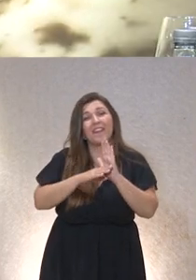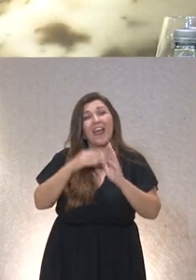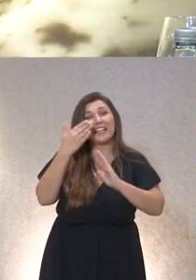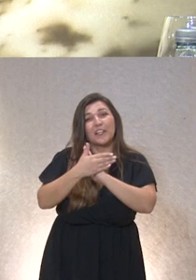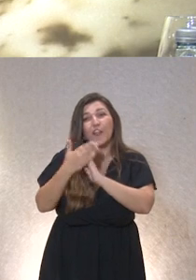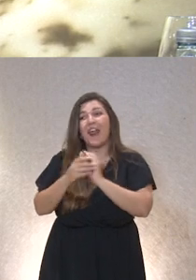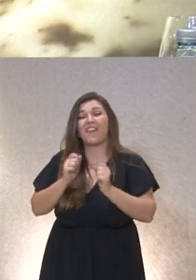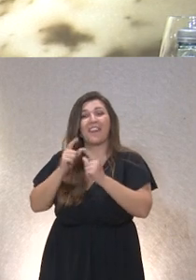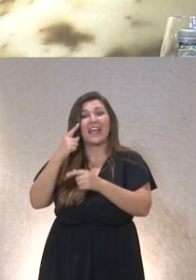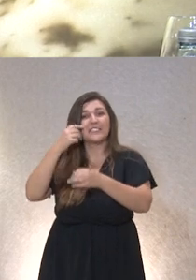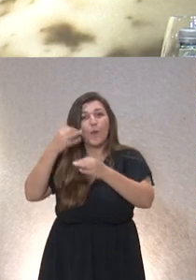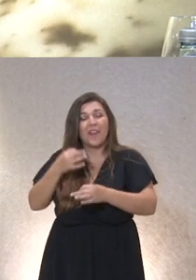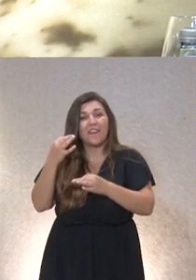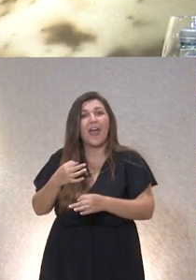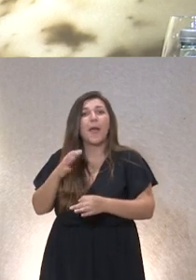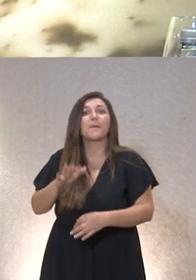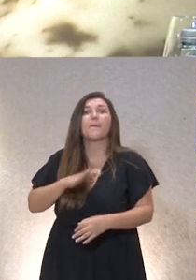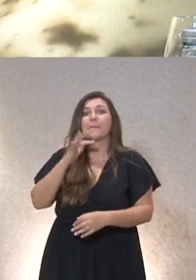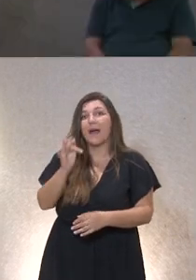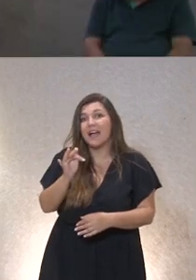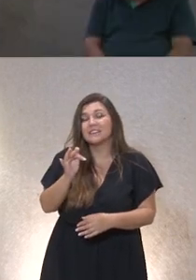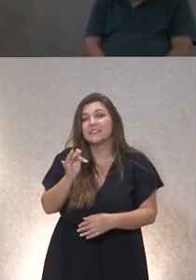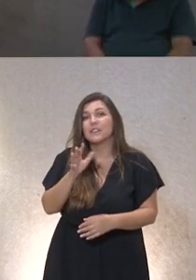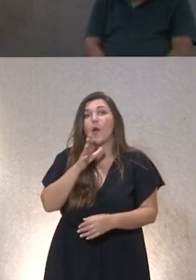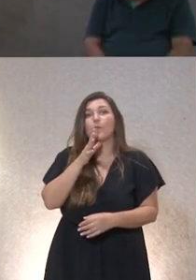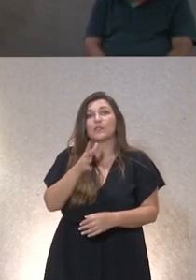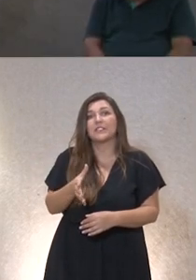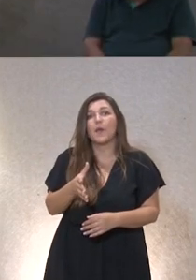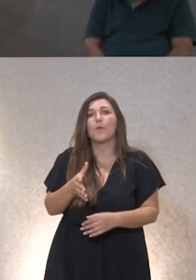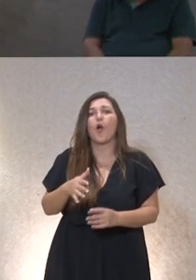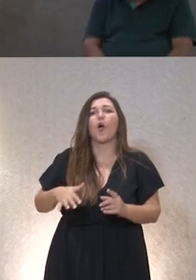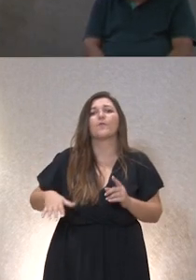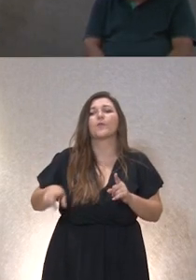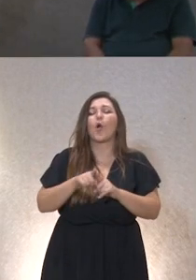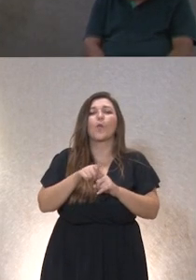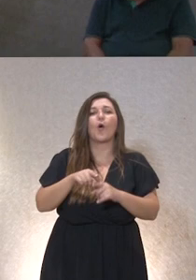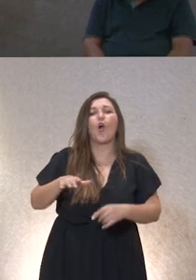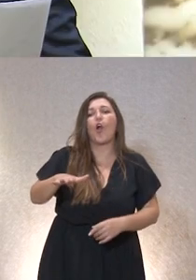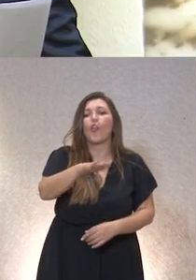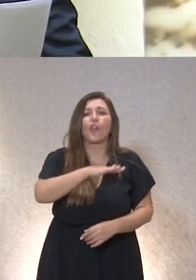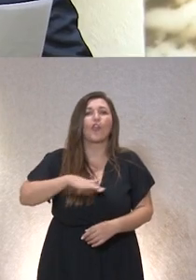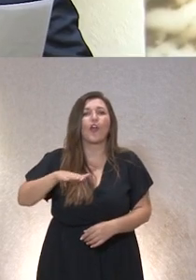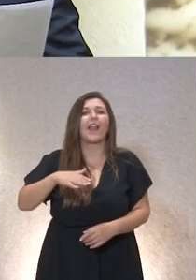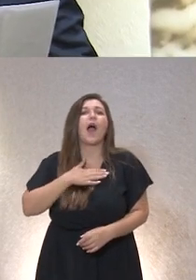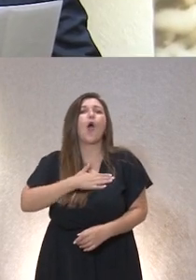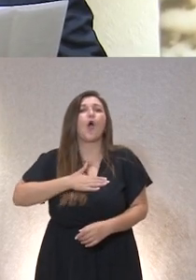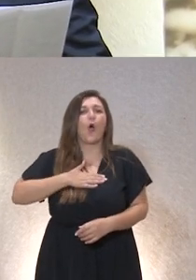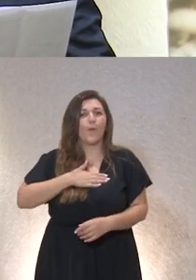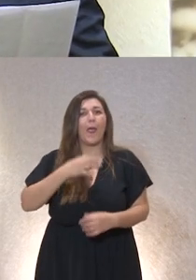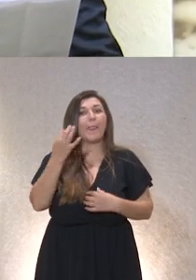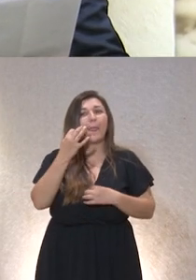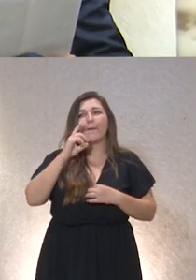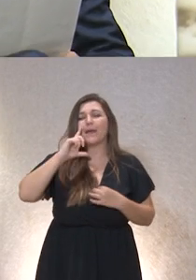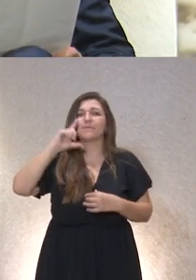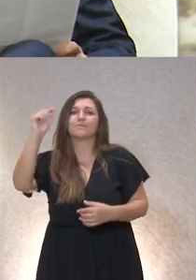su seguridad o por si no también bueno por estar o mantenerse en una zona de confort de la que hay que salir claro ahí es el tema que tenemos